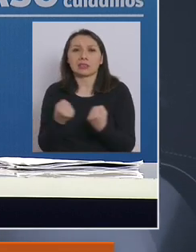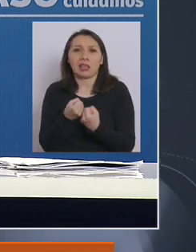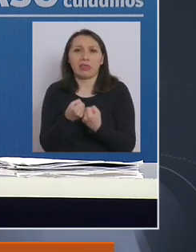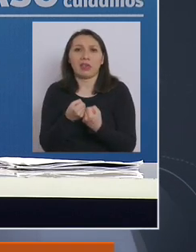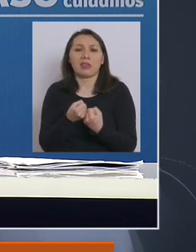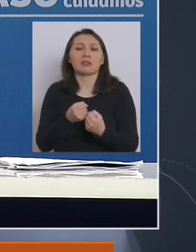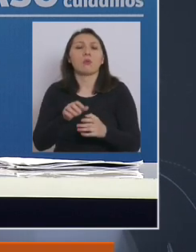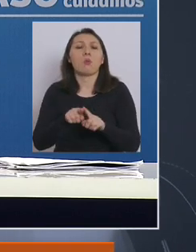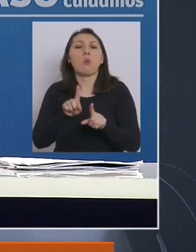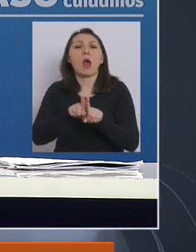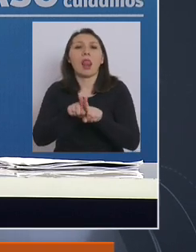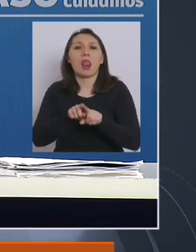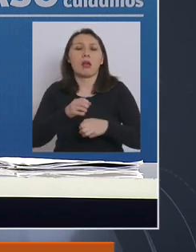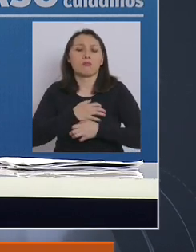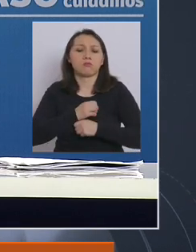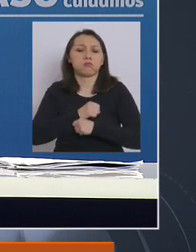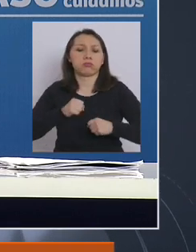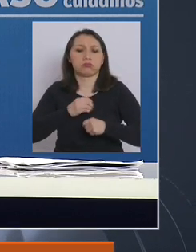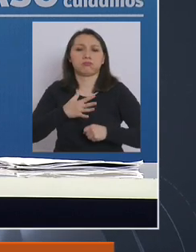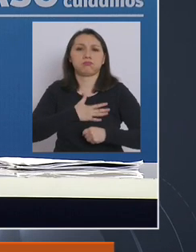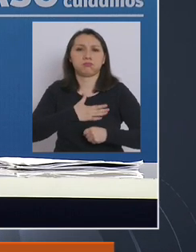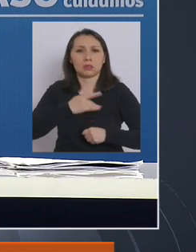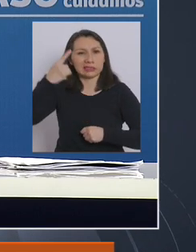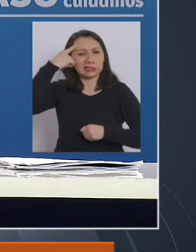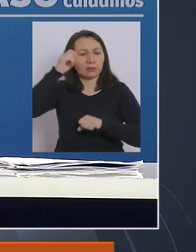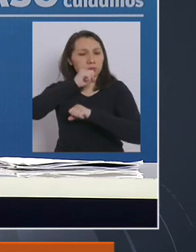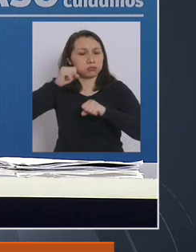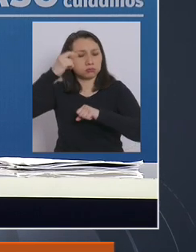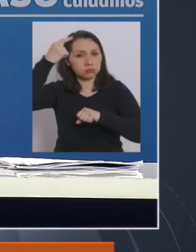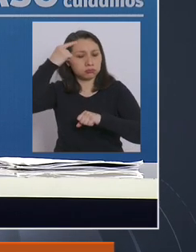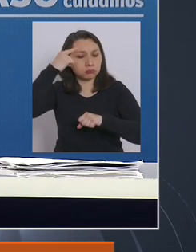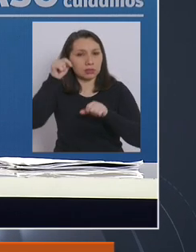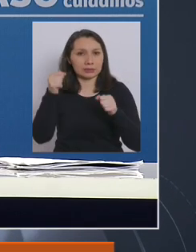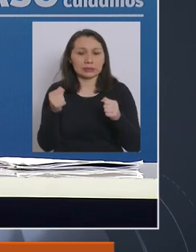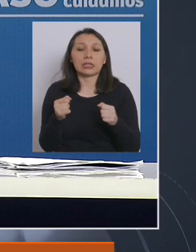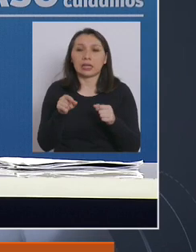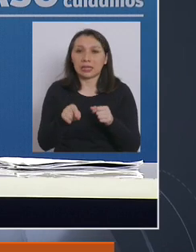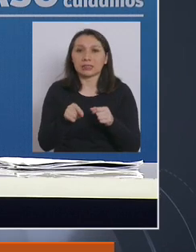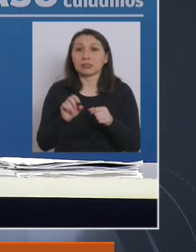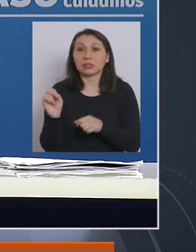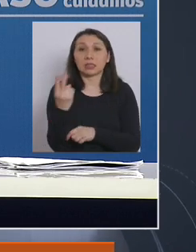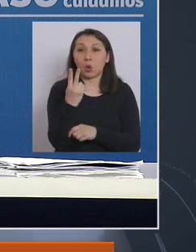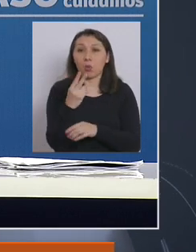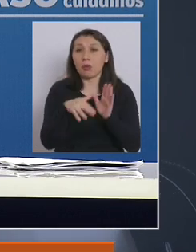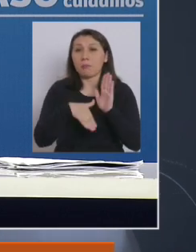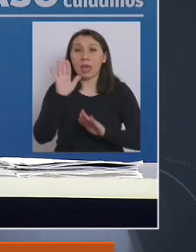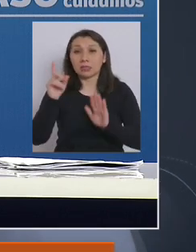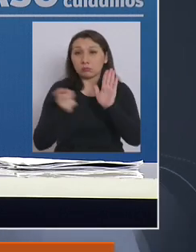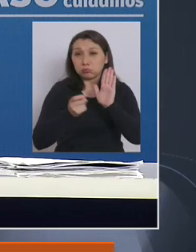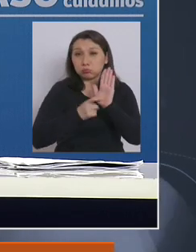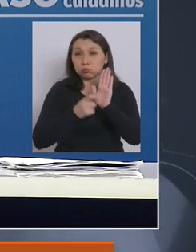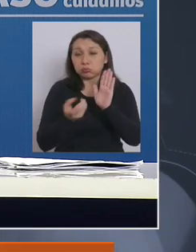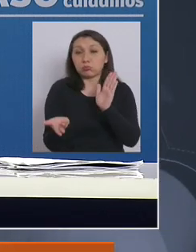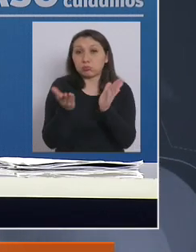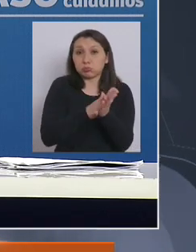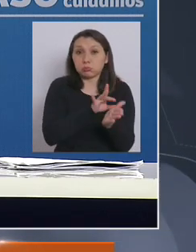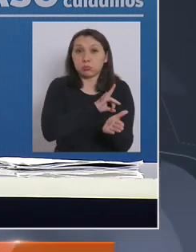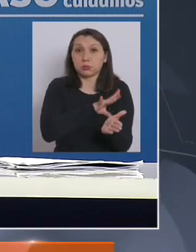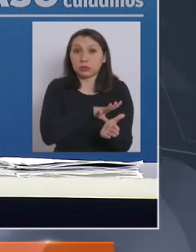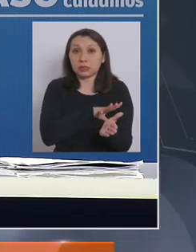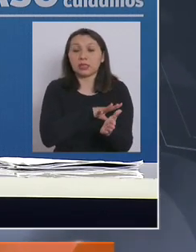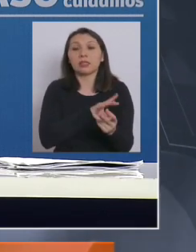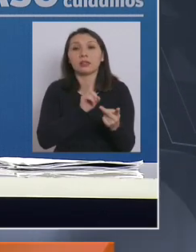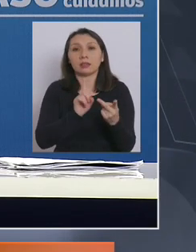cardiovasculares y cerebrovasculares. Y, en segundo lugar, la causa más importante de muerte en Chile